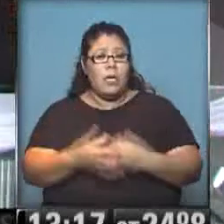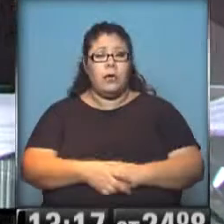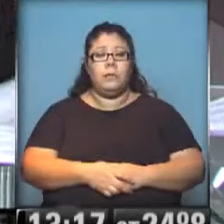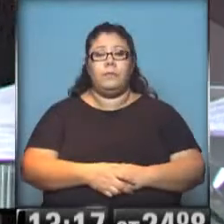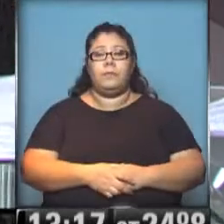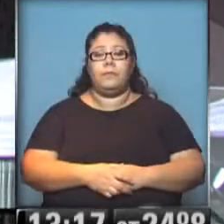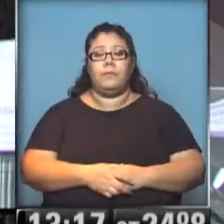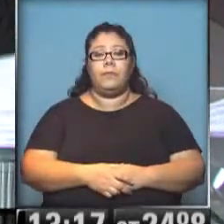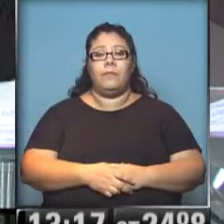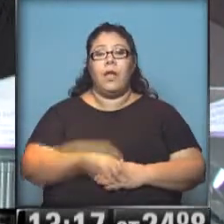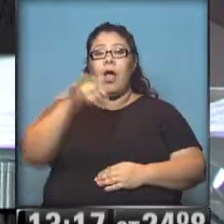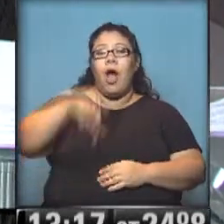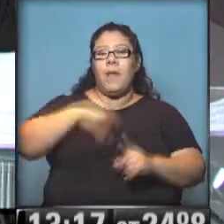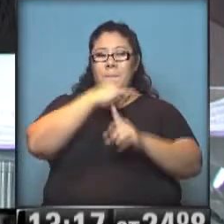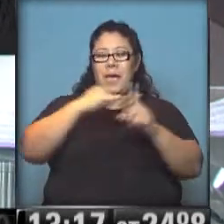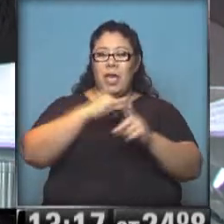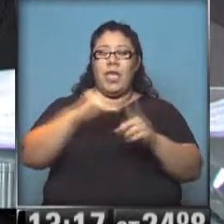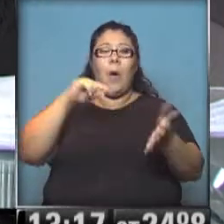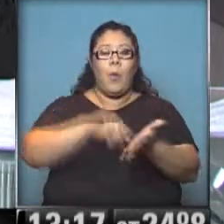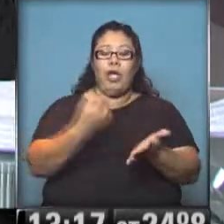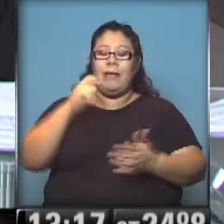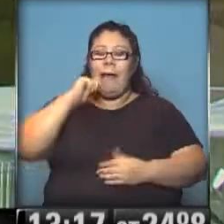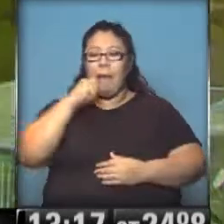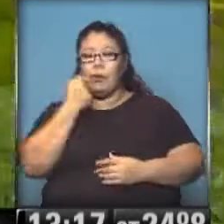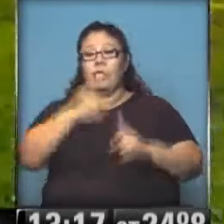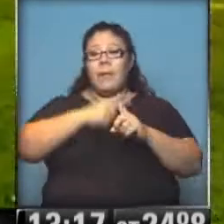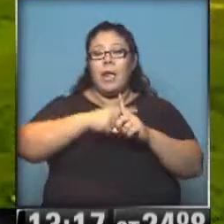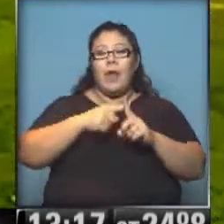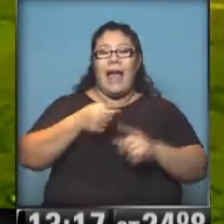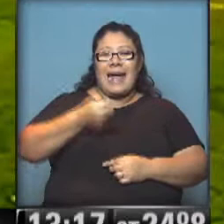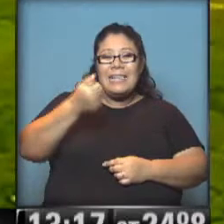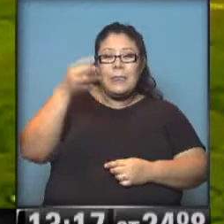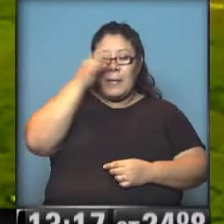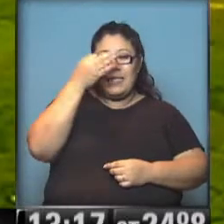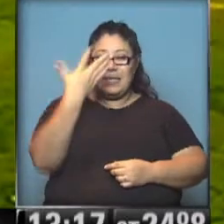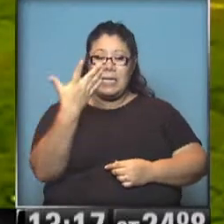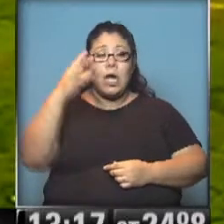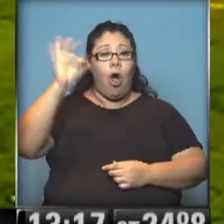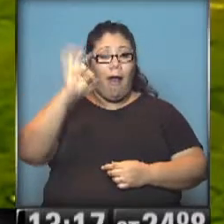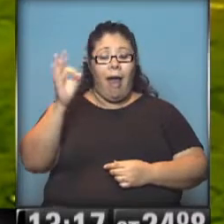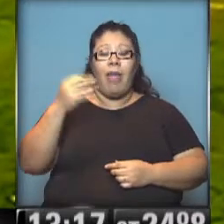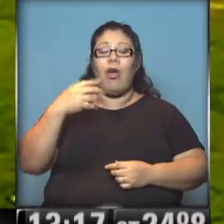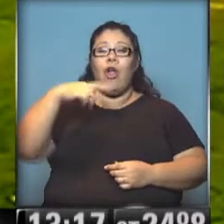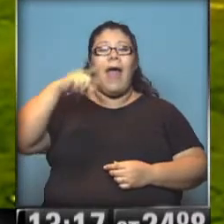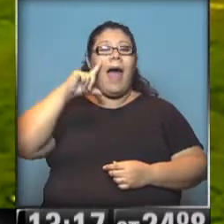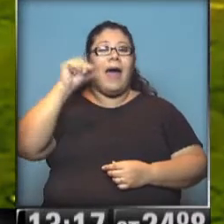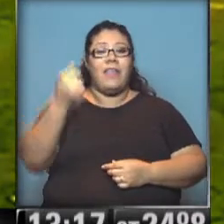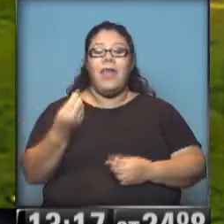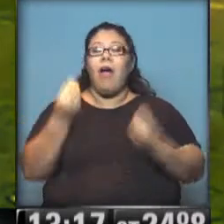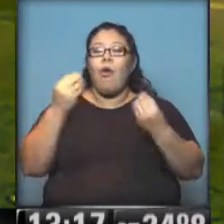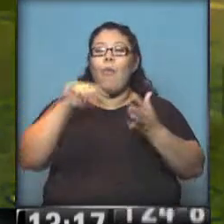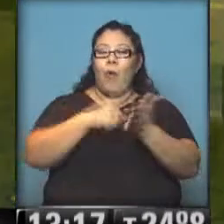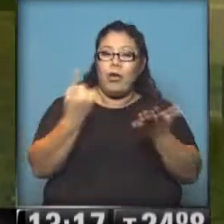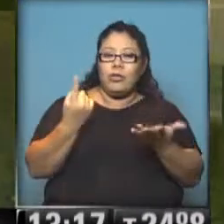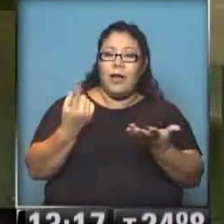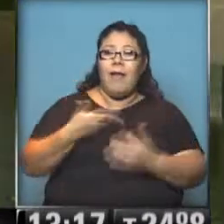Otro mediodía hermoso en la ciudad de Buenos Aires, casi 25 grados. La verdad, viene divino este otoño. Nadia, mira cómo está el cielo aquí en la ciudad de Buenos Aires, igual